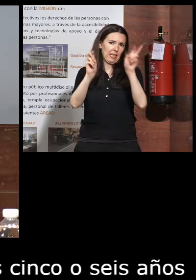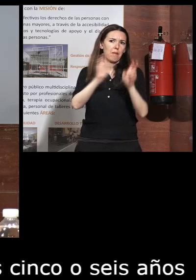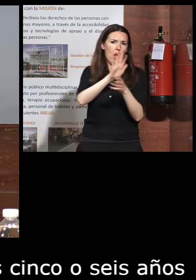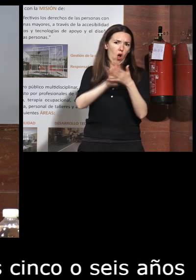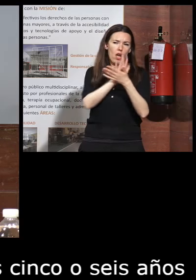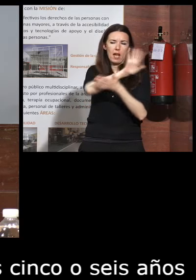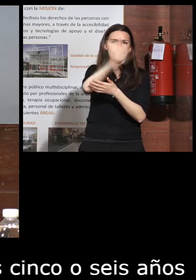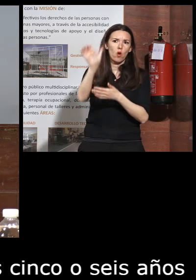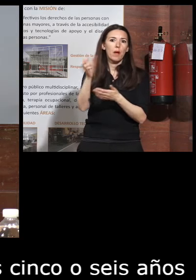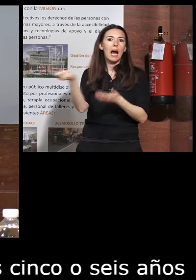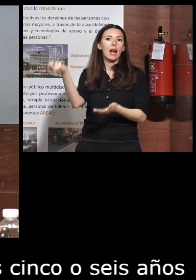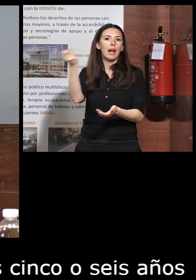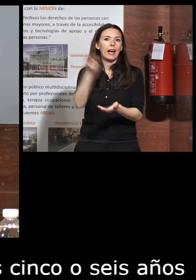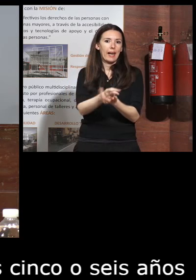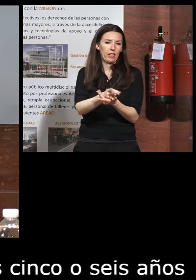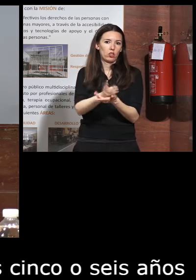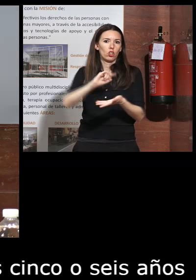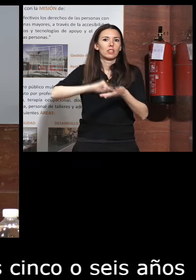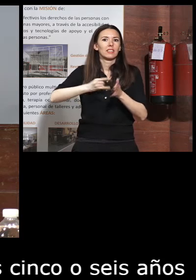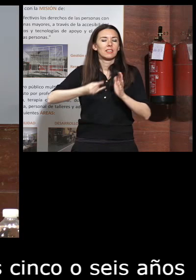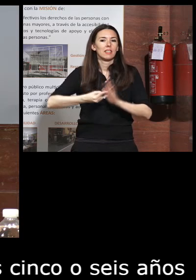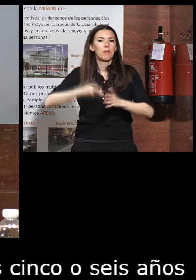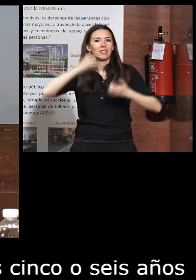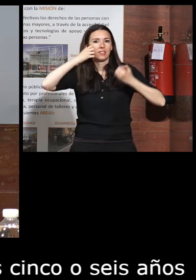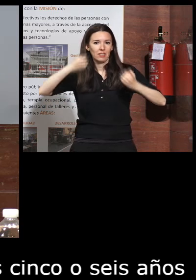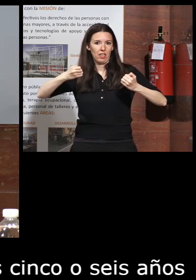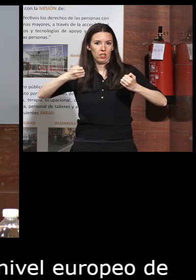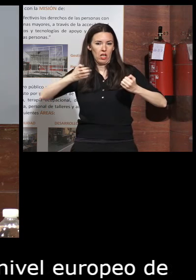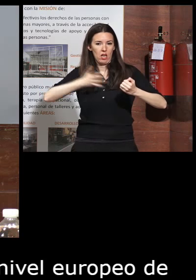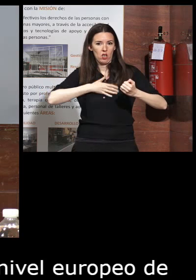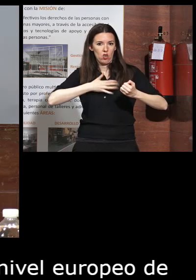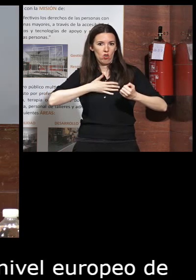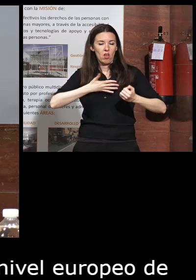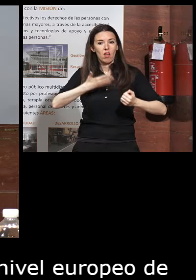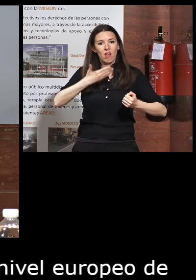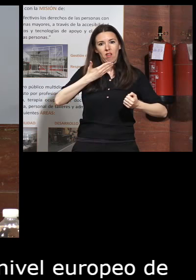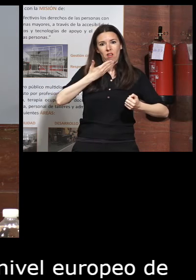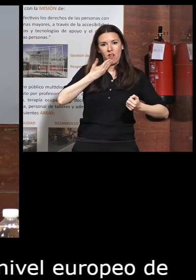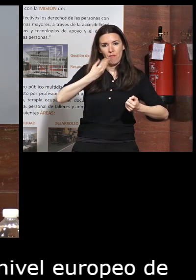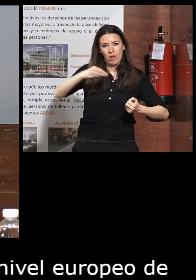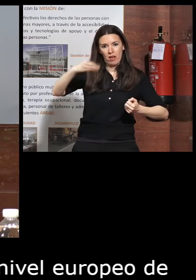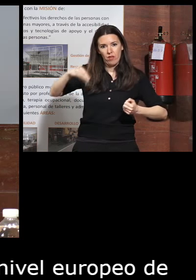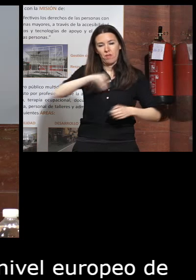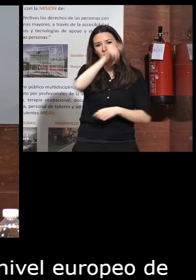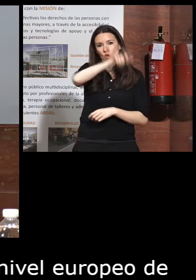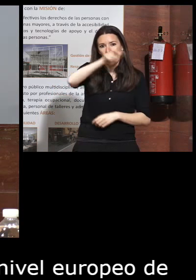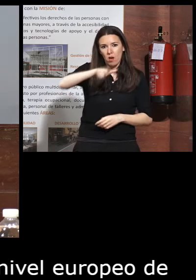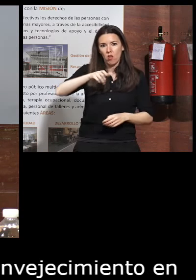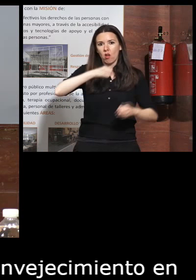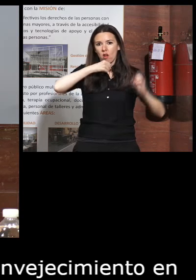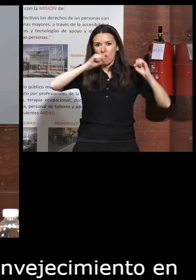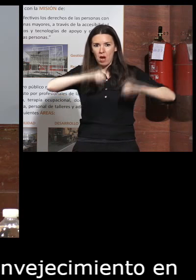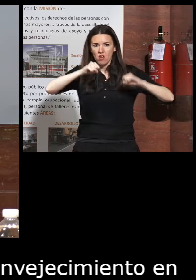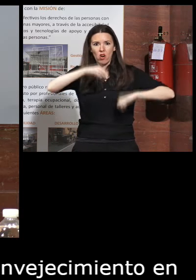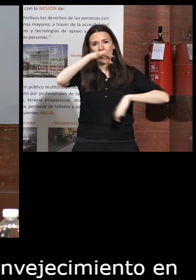de los retos a los sistemas sanitarios del envejecimiento de la población cada vez más personas mayores con